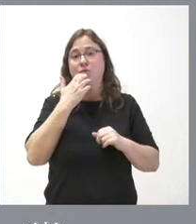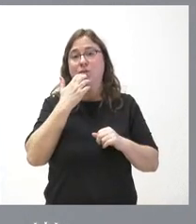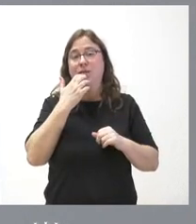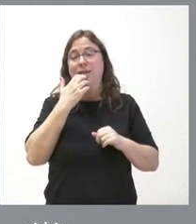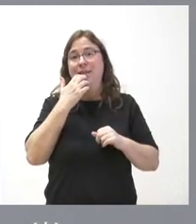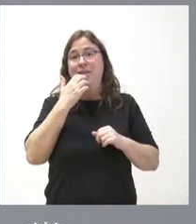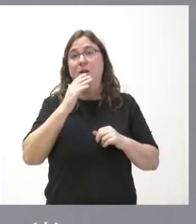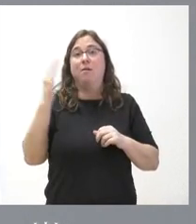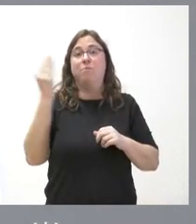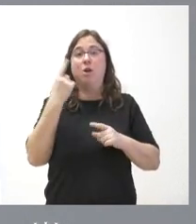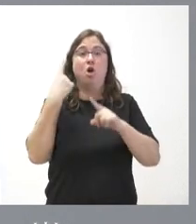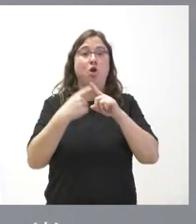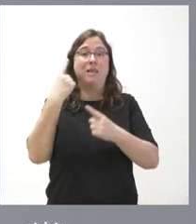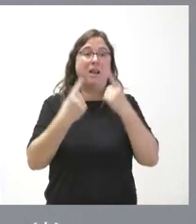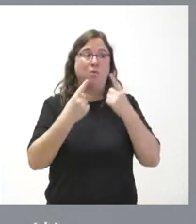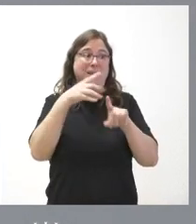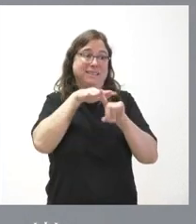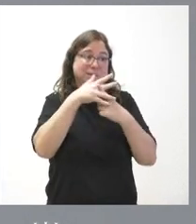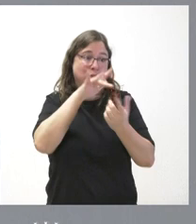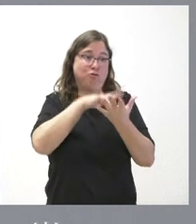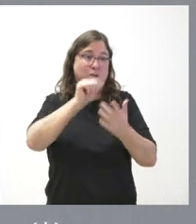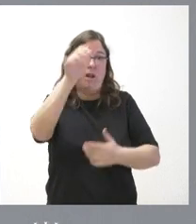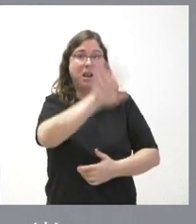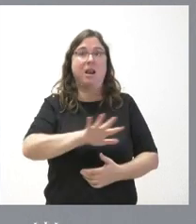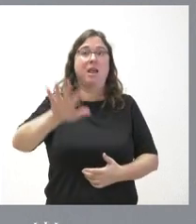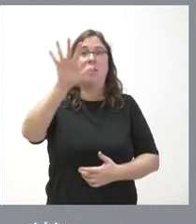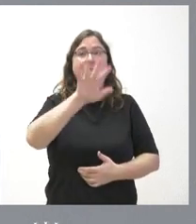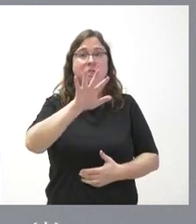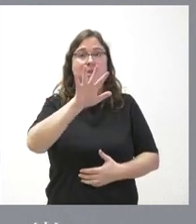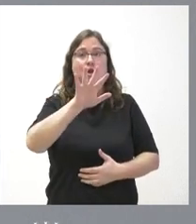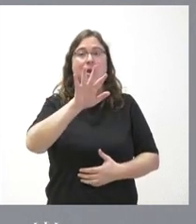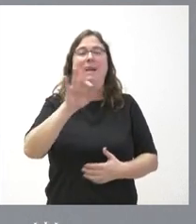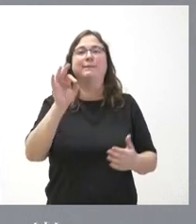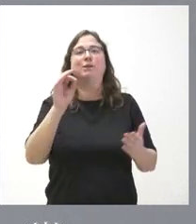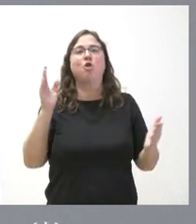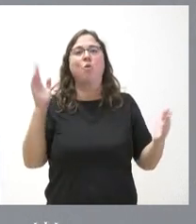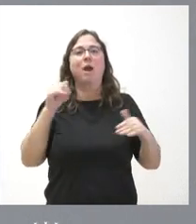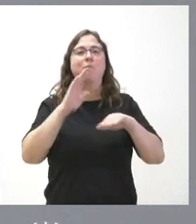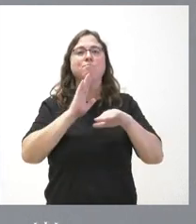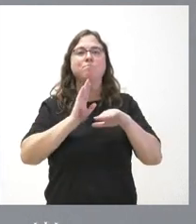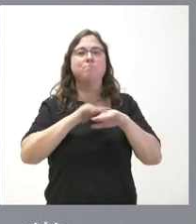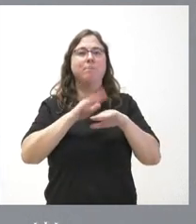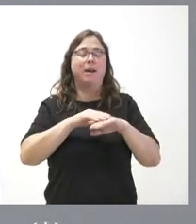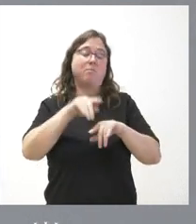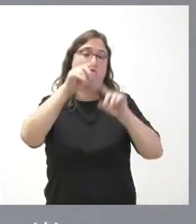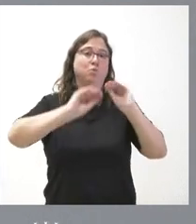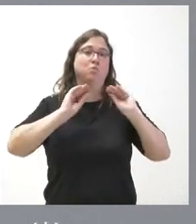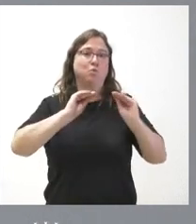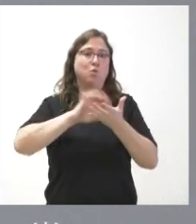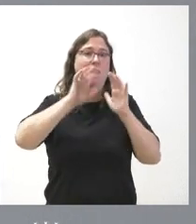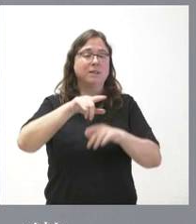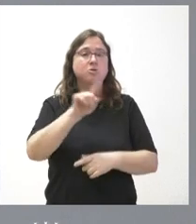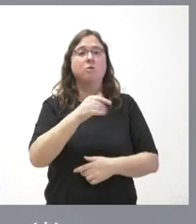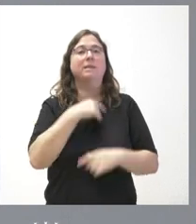impacto que algunas de estas cosas que vemos que están pasando en el ámbito nacional no tenga para los presupuestos de Castilla y León y por tanto podamos seguir